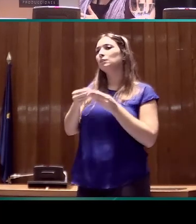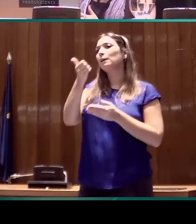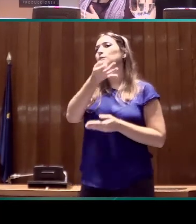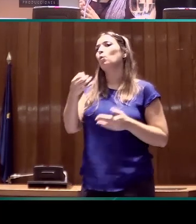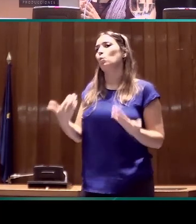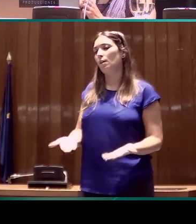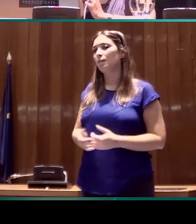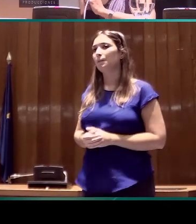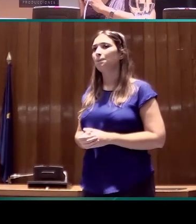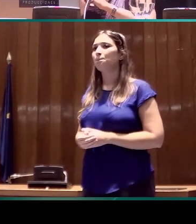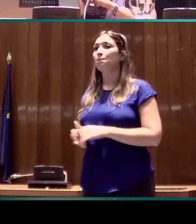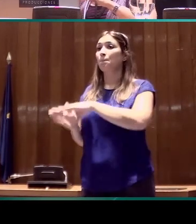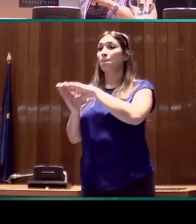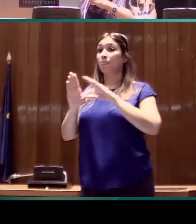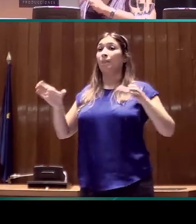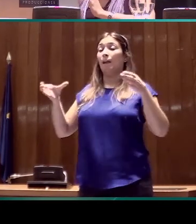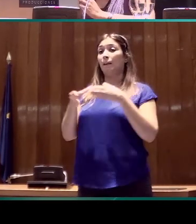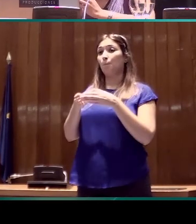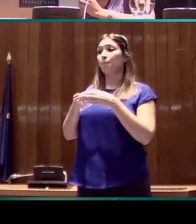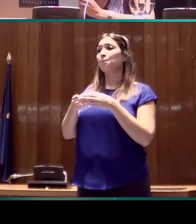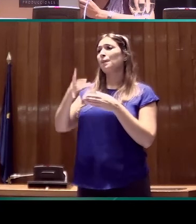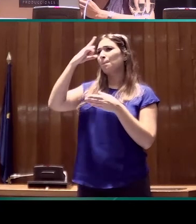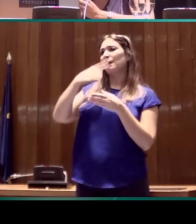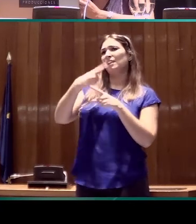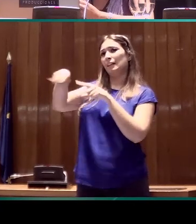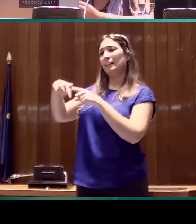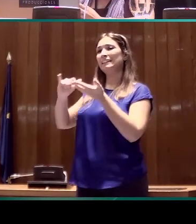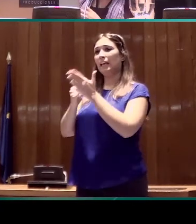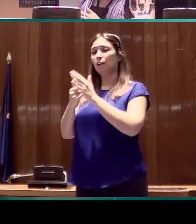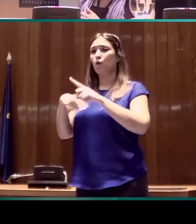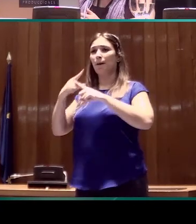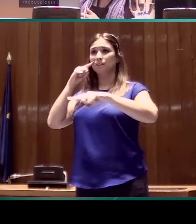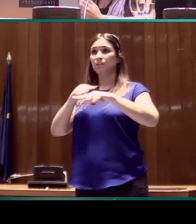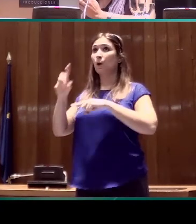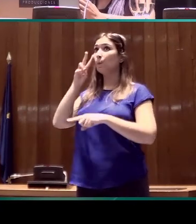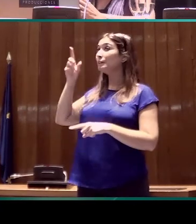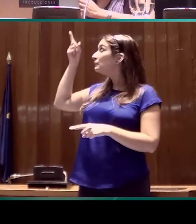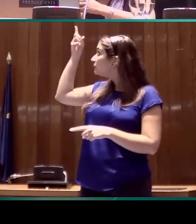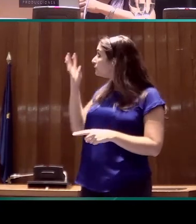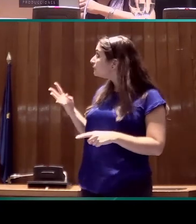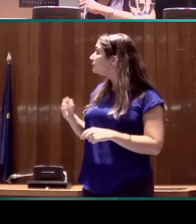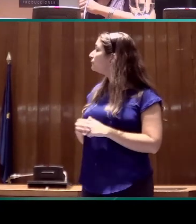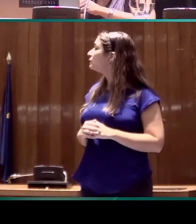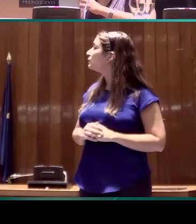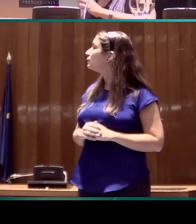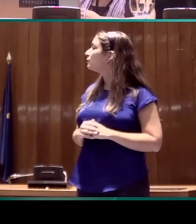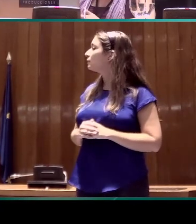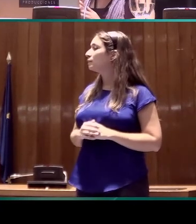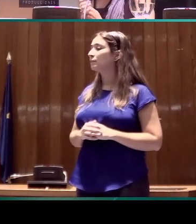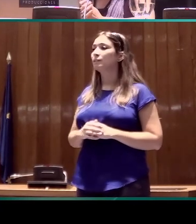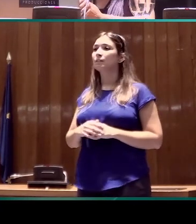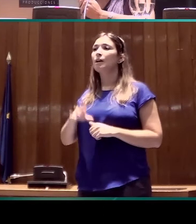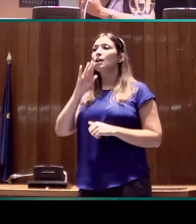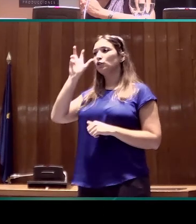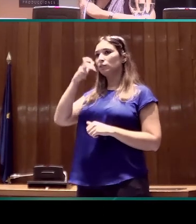El equipo del perfil, los perfiles del equipo técnico y ejecutivo son los que tenéis en la diapositiva. Josep, que es el